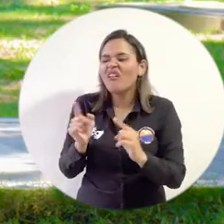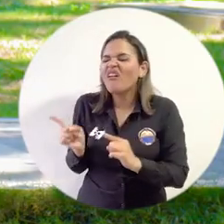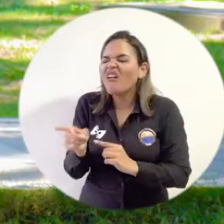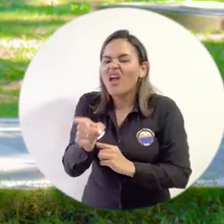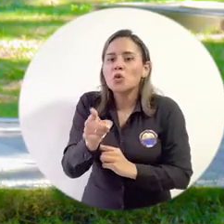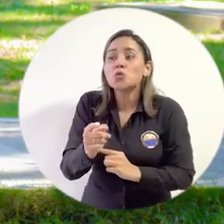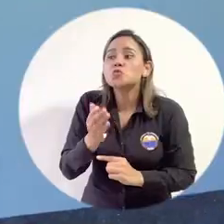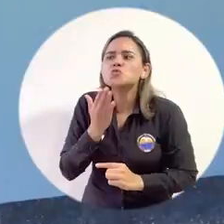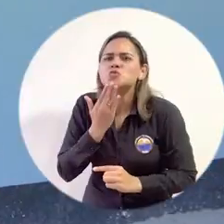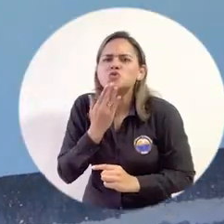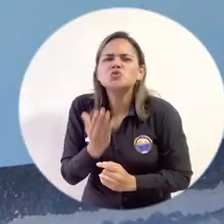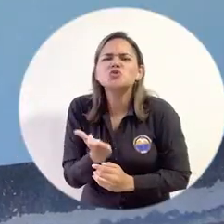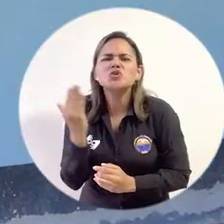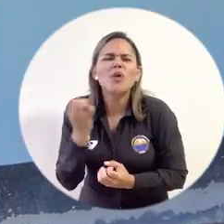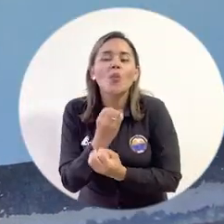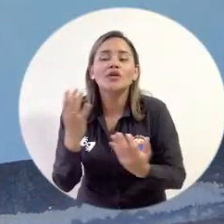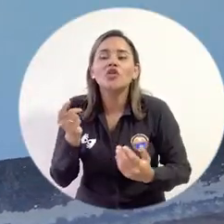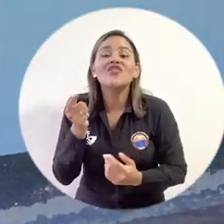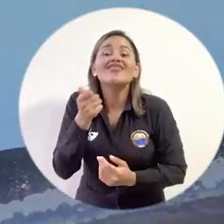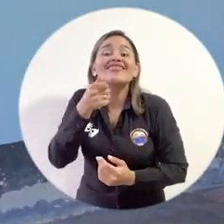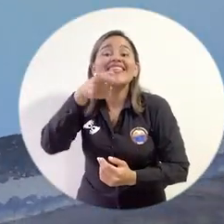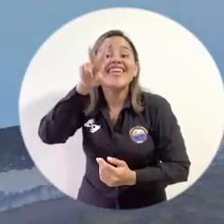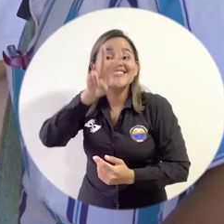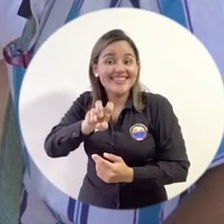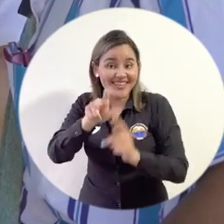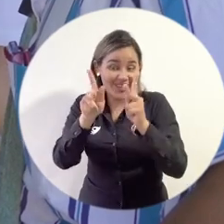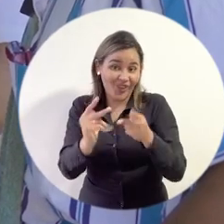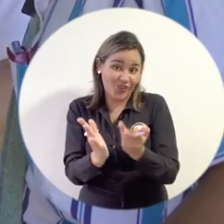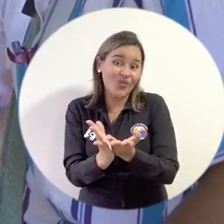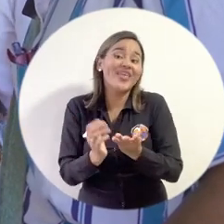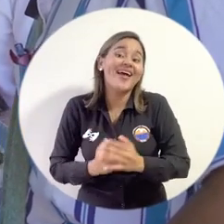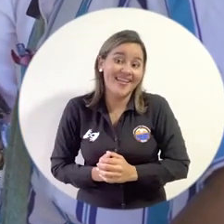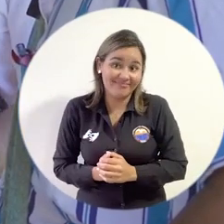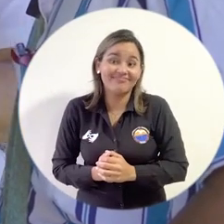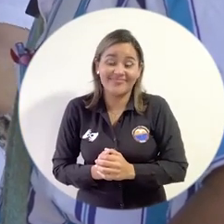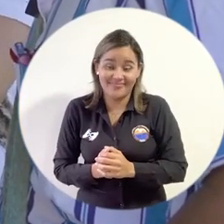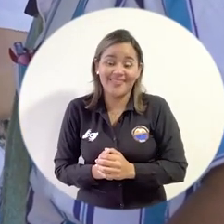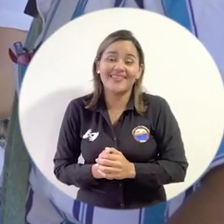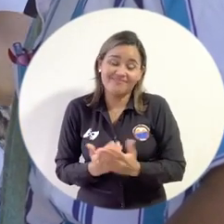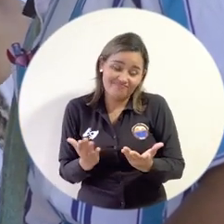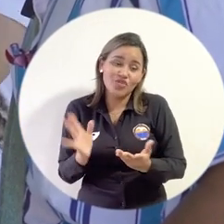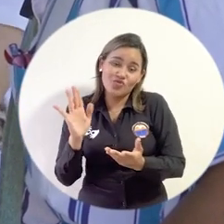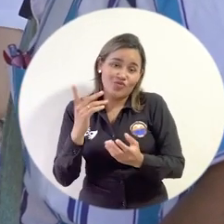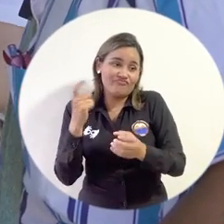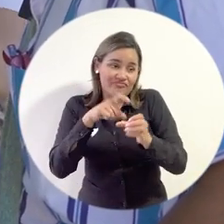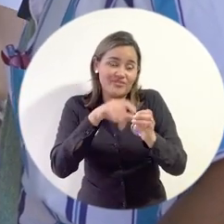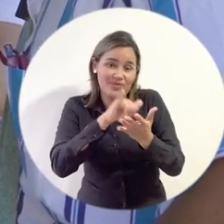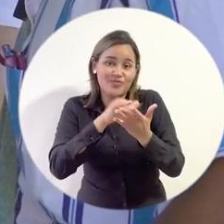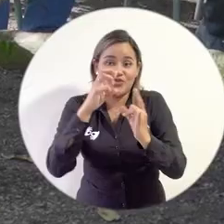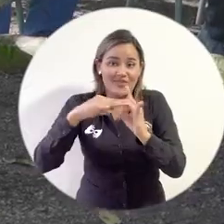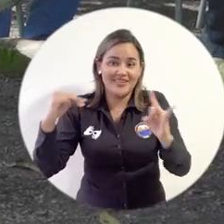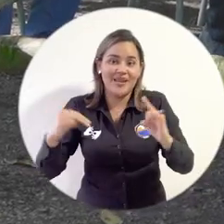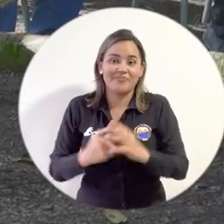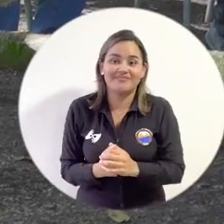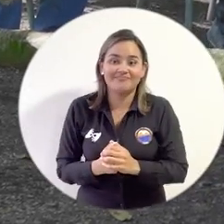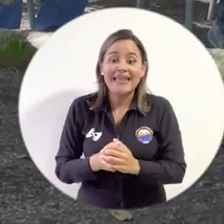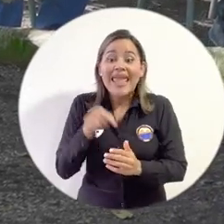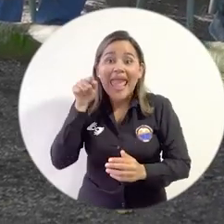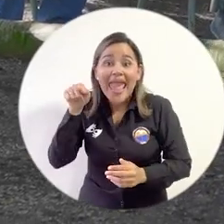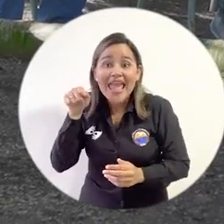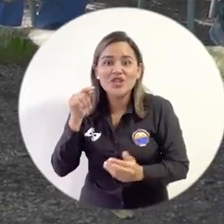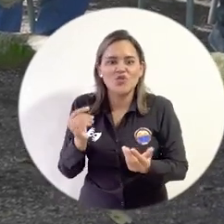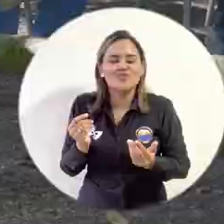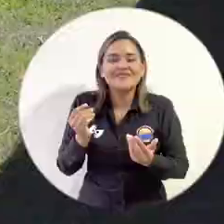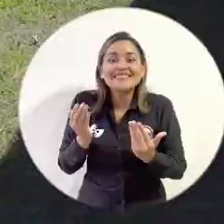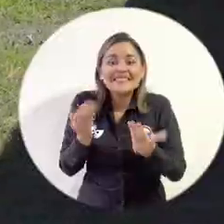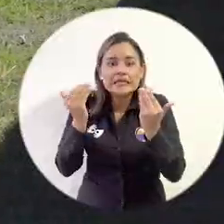vinculados acá en la Universidad del Magdalena. Y esto marcó un hito también para que se pudiera aperturar muchas